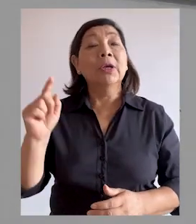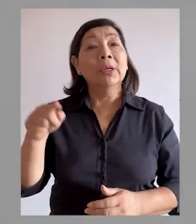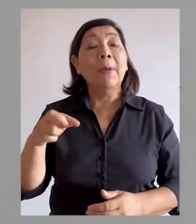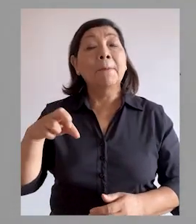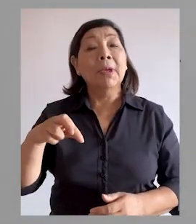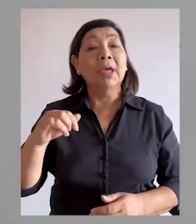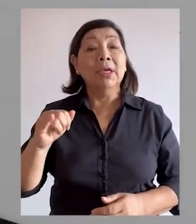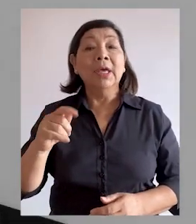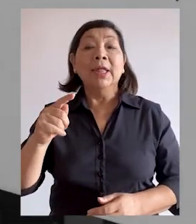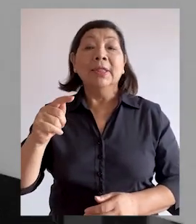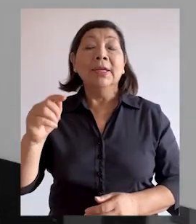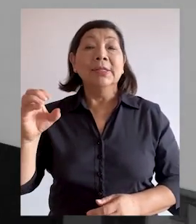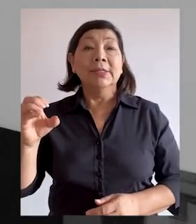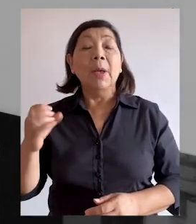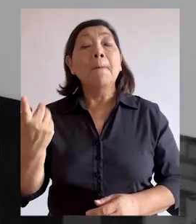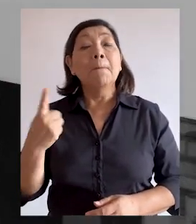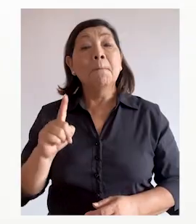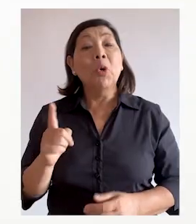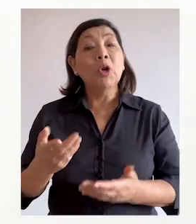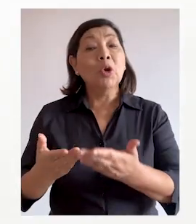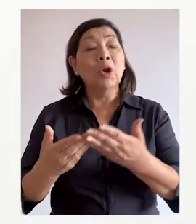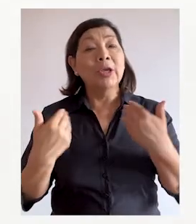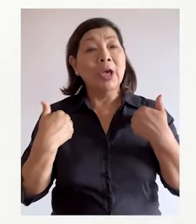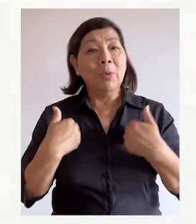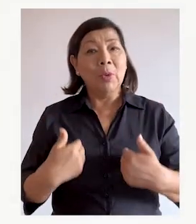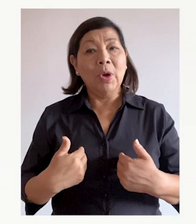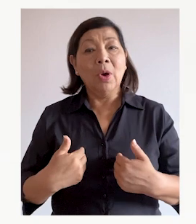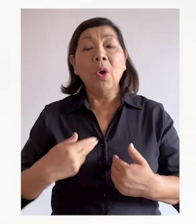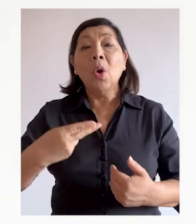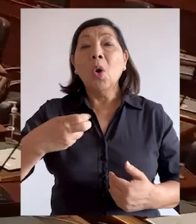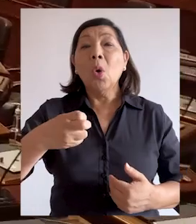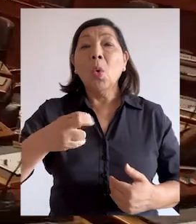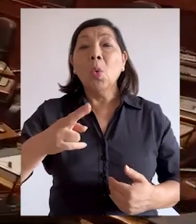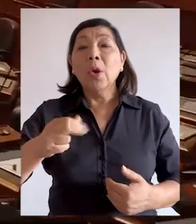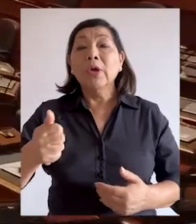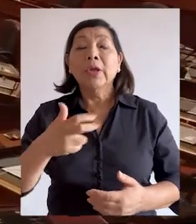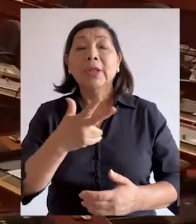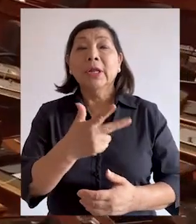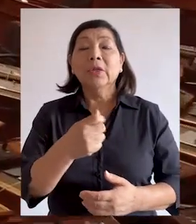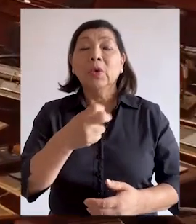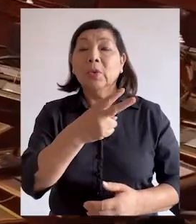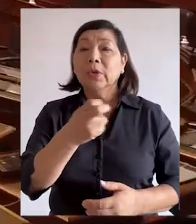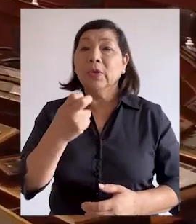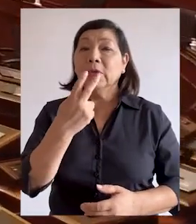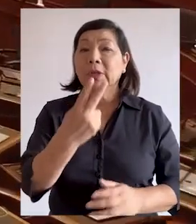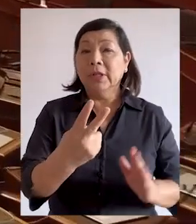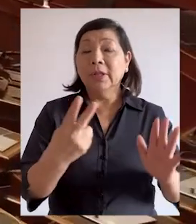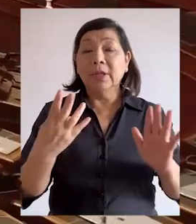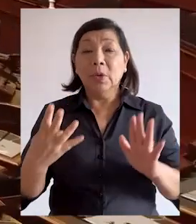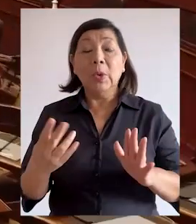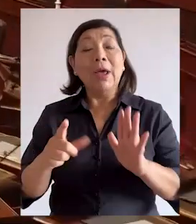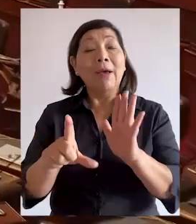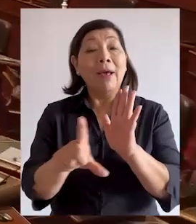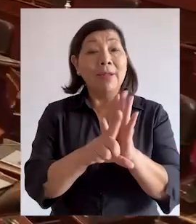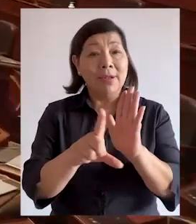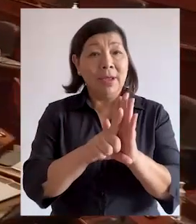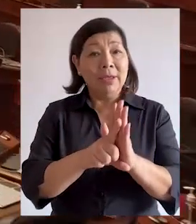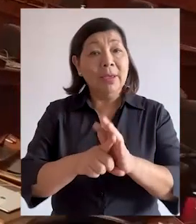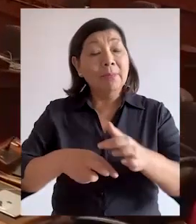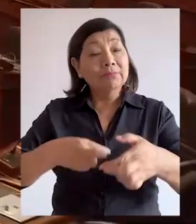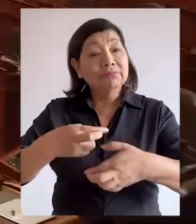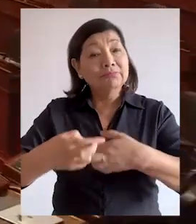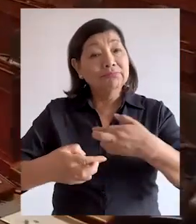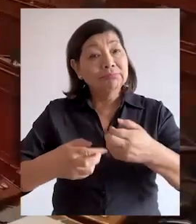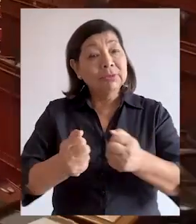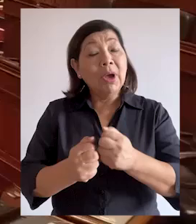-PI-TC interpuesta por el Colegio de Abogados de Guaura contra la Ley 31.279, ley que regula el